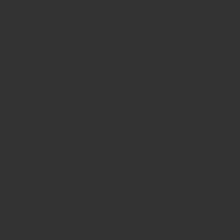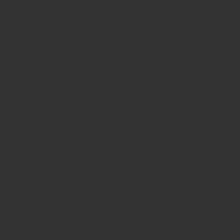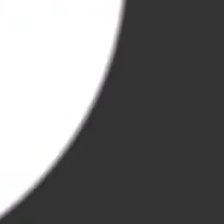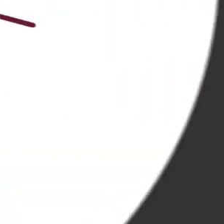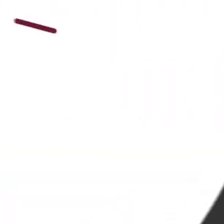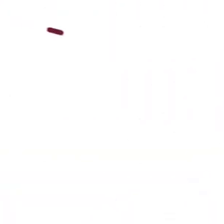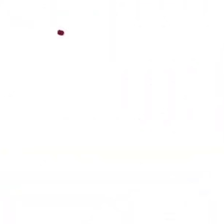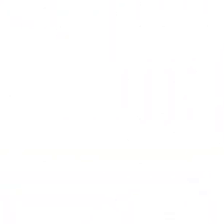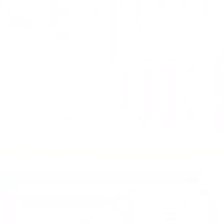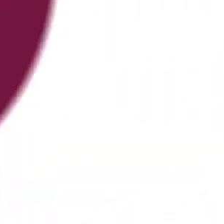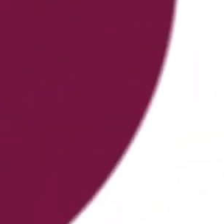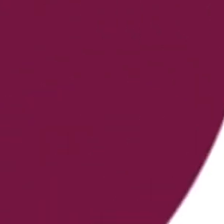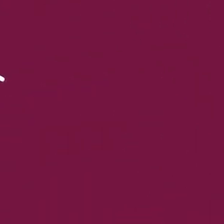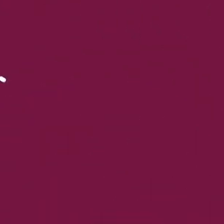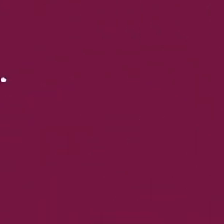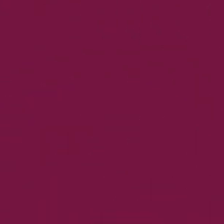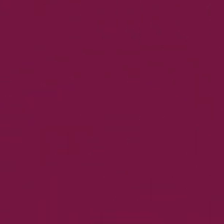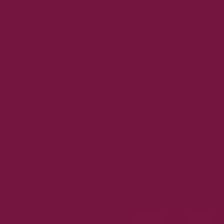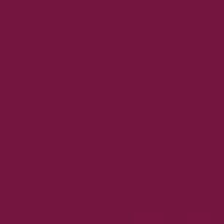de Córdoba.